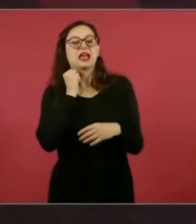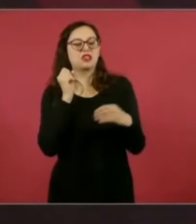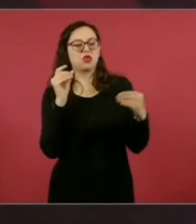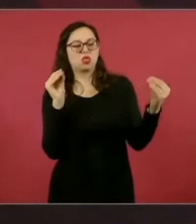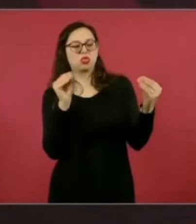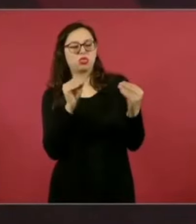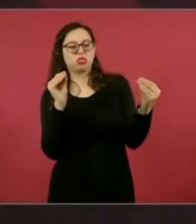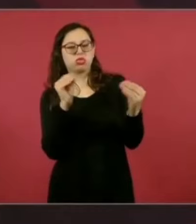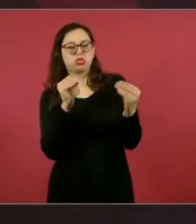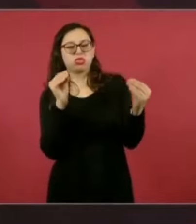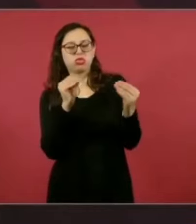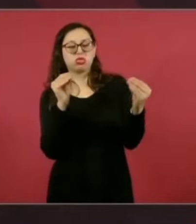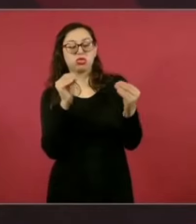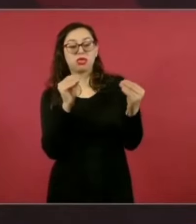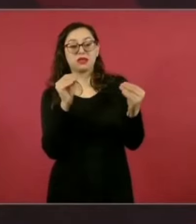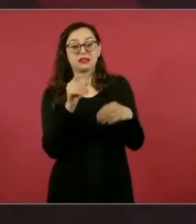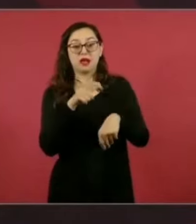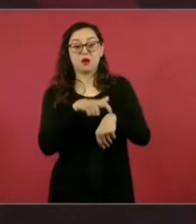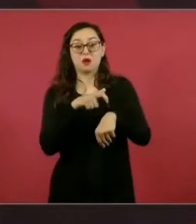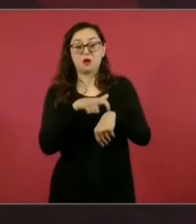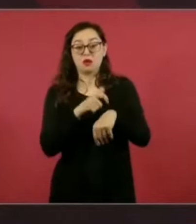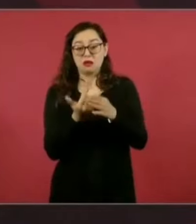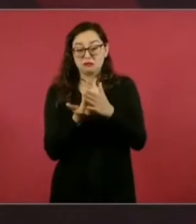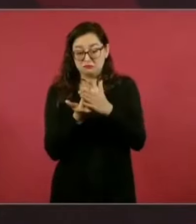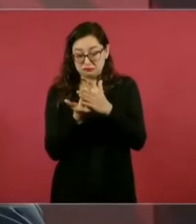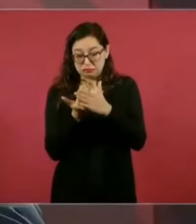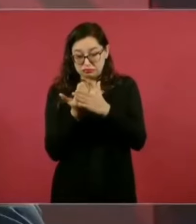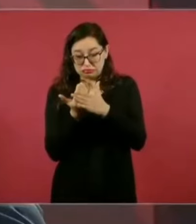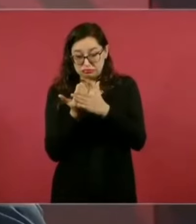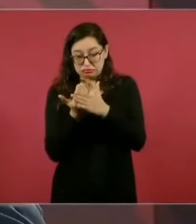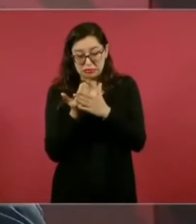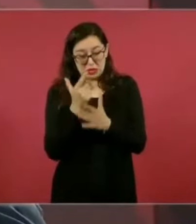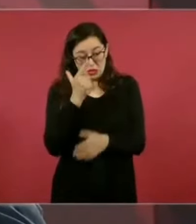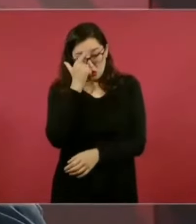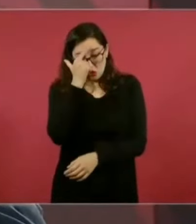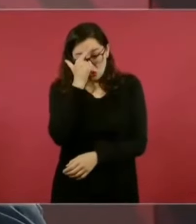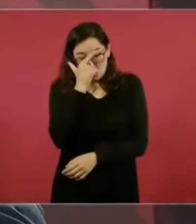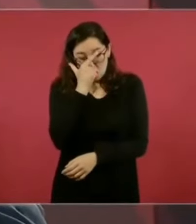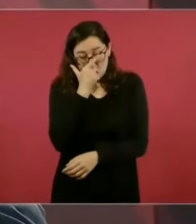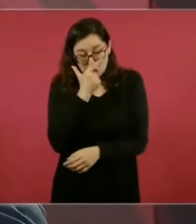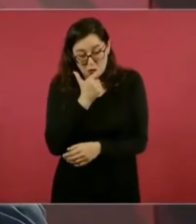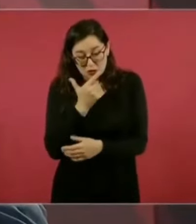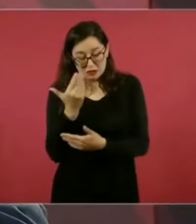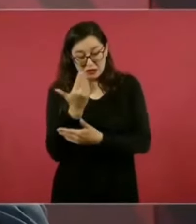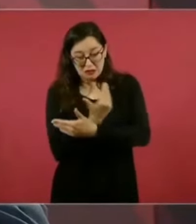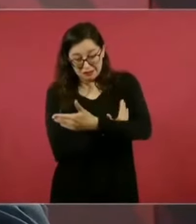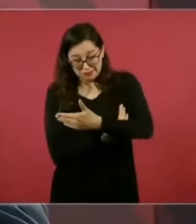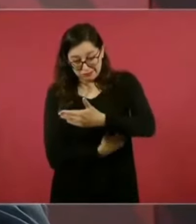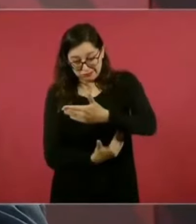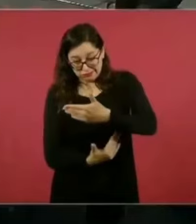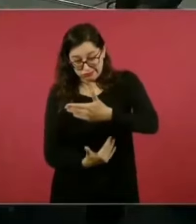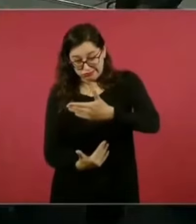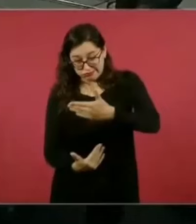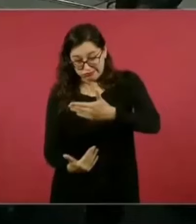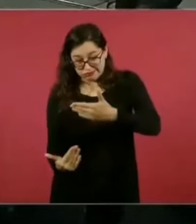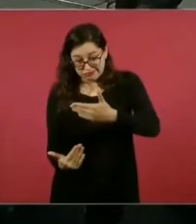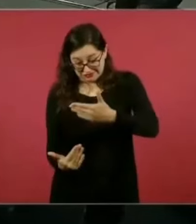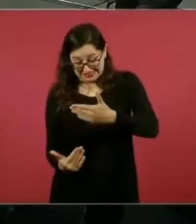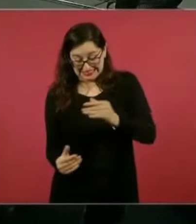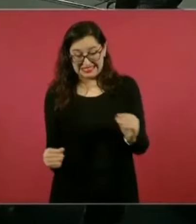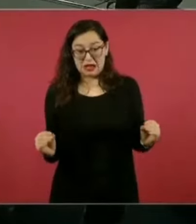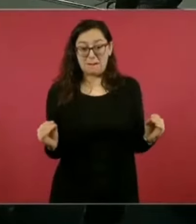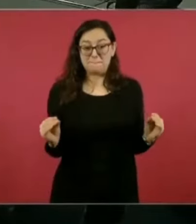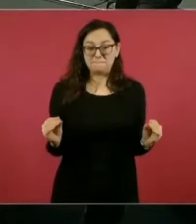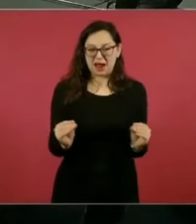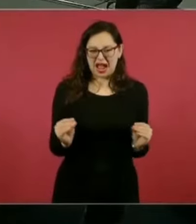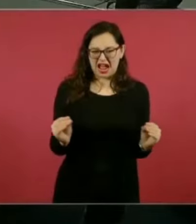madrugada o muy noche, pero sucedió algo muy